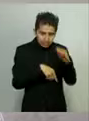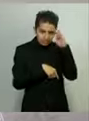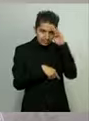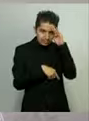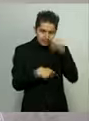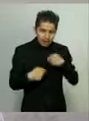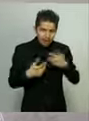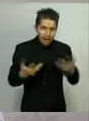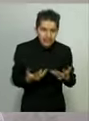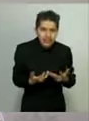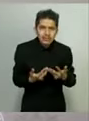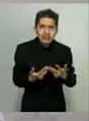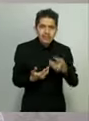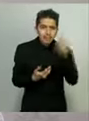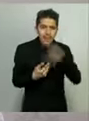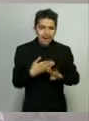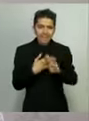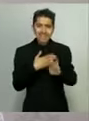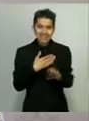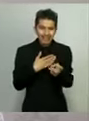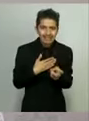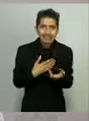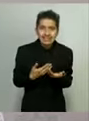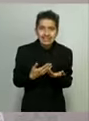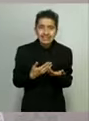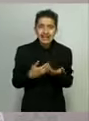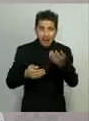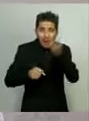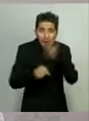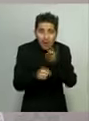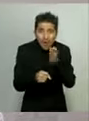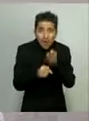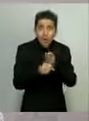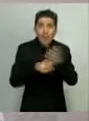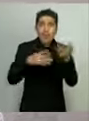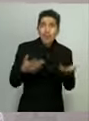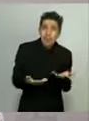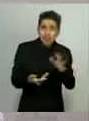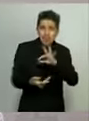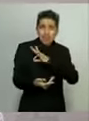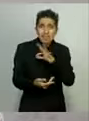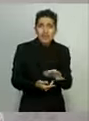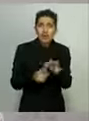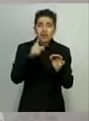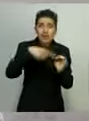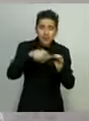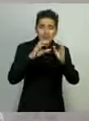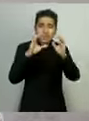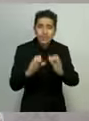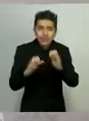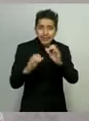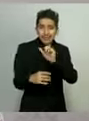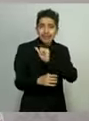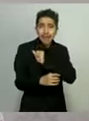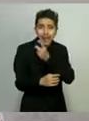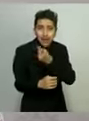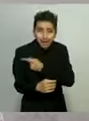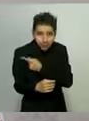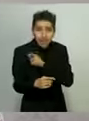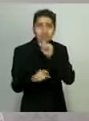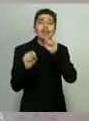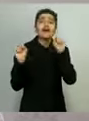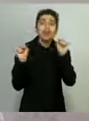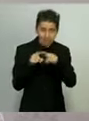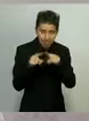evitarlo. Porque hoy más que nunca la posibilidad o la posibilidad de cuidar la salud y de